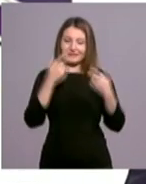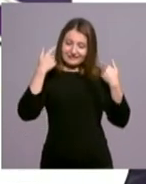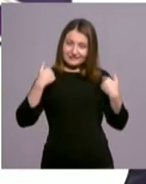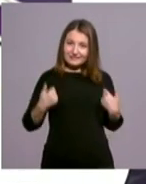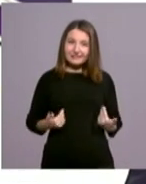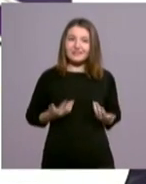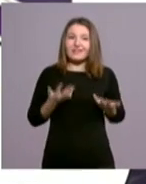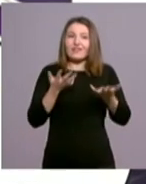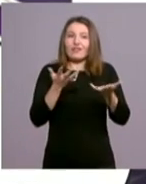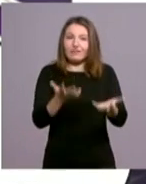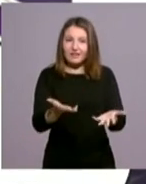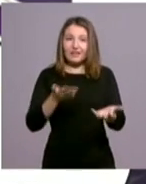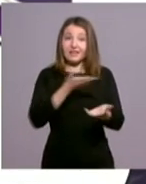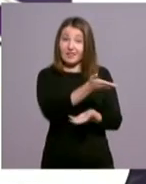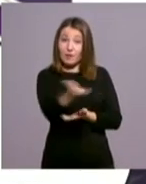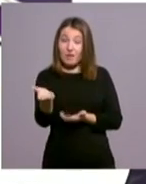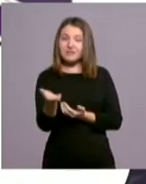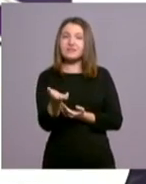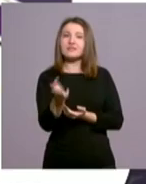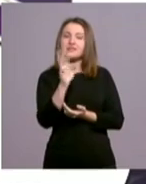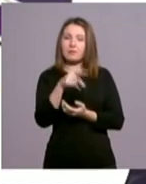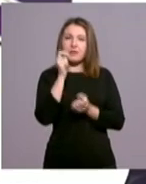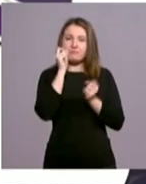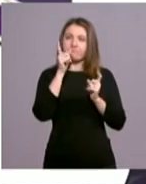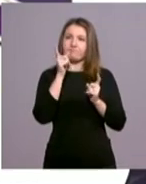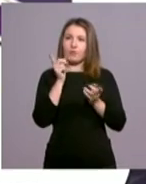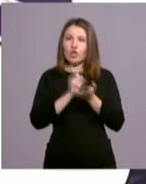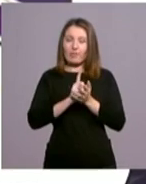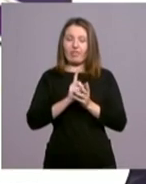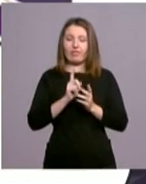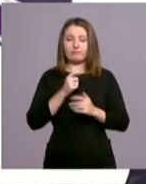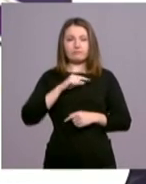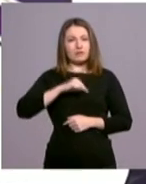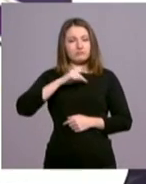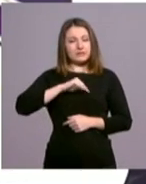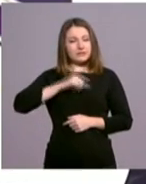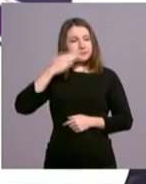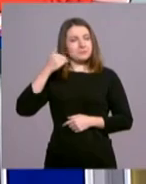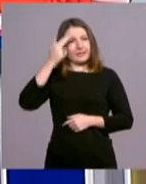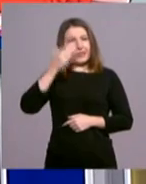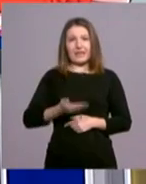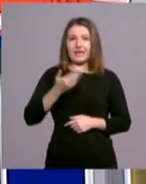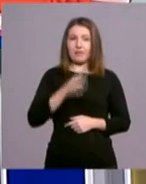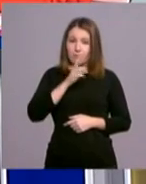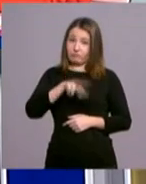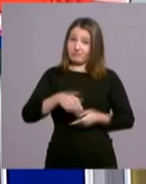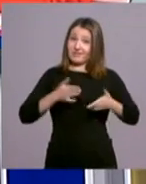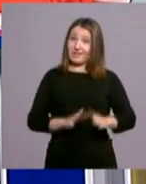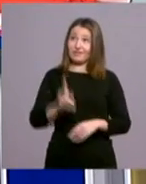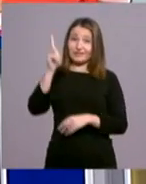para que los demás recobren también su dignidad en todo momento, su dignidad de hijos de Dios.